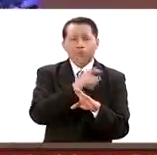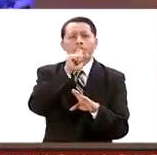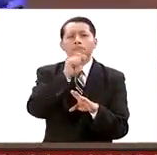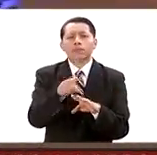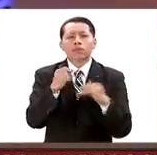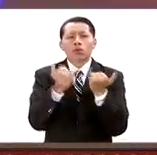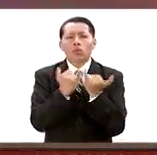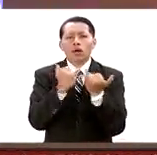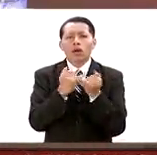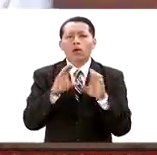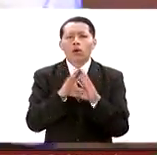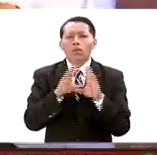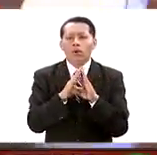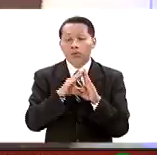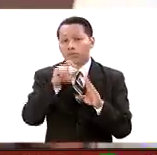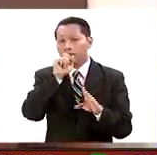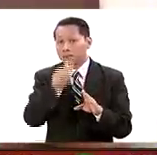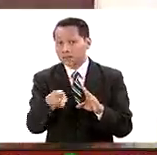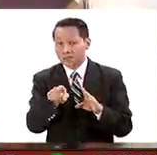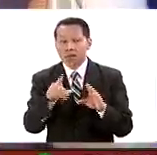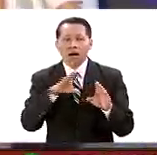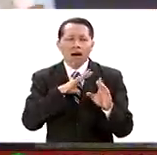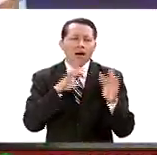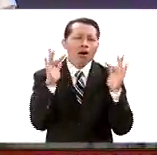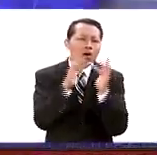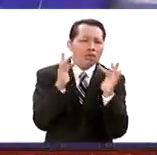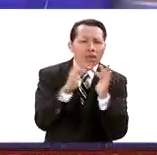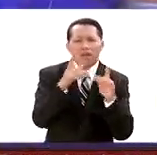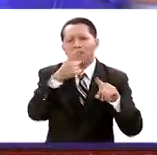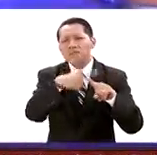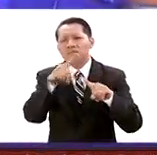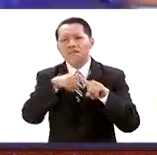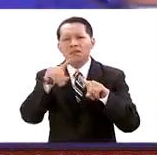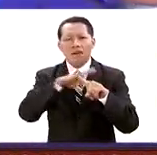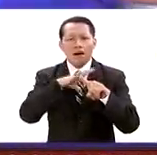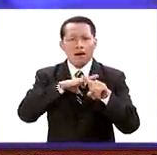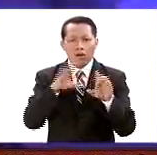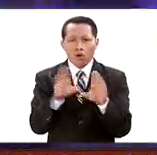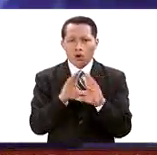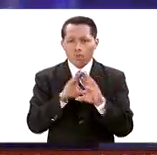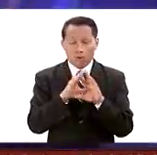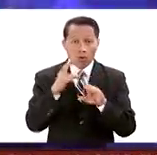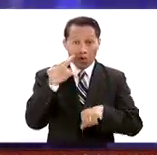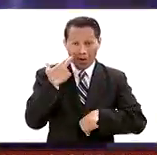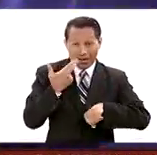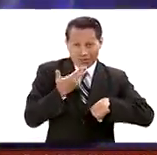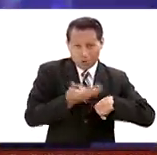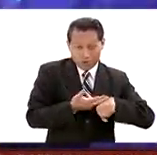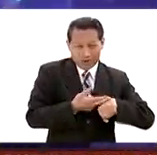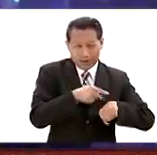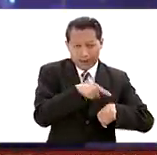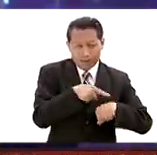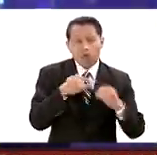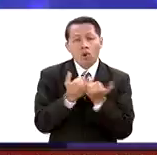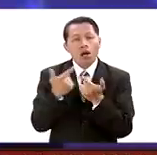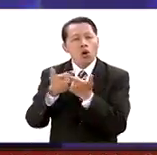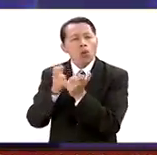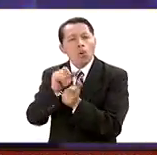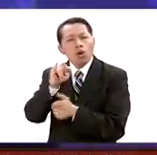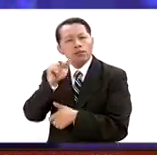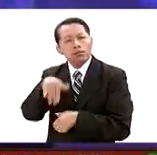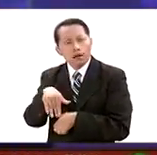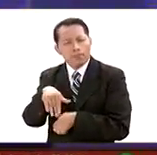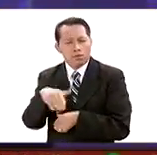que no existe algún tipo de vinculación o comunicación orgánica entre el atacante, entre el responsable y las organizaciones terroristas. Esta